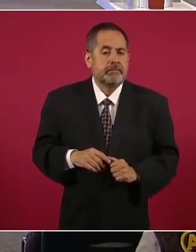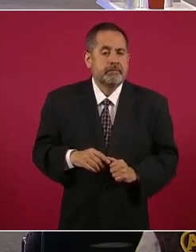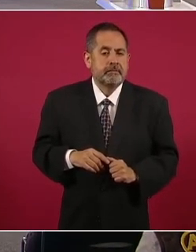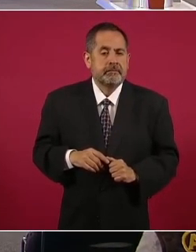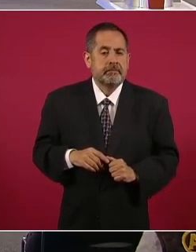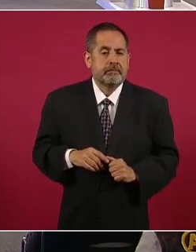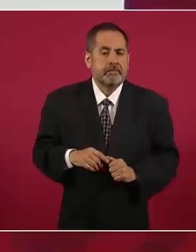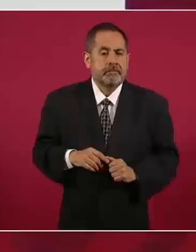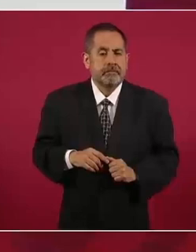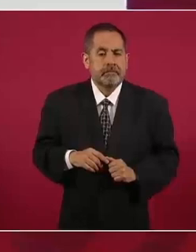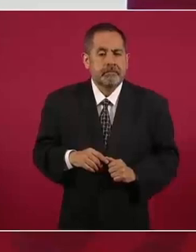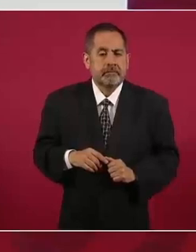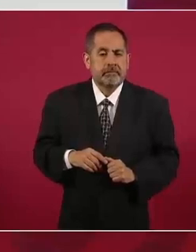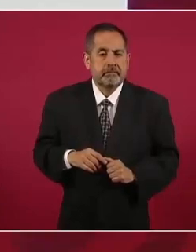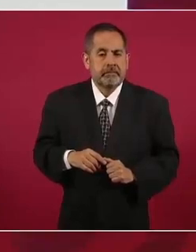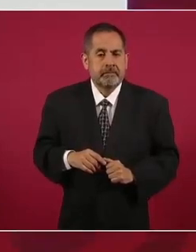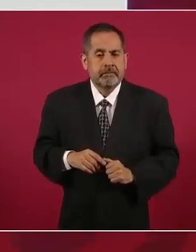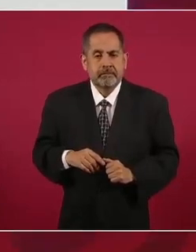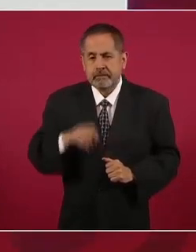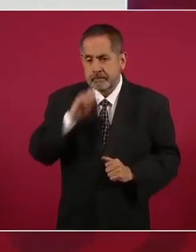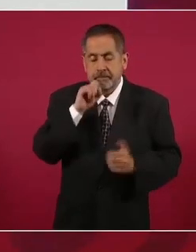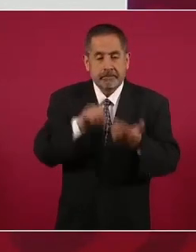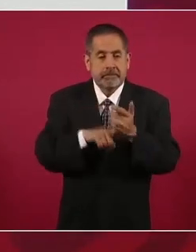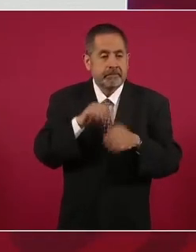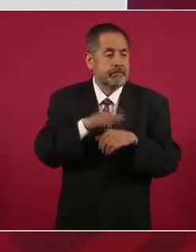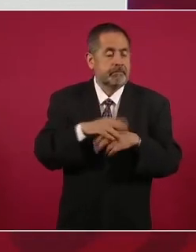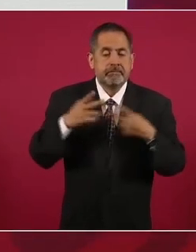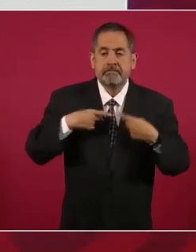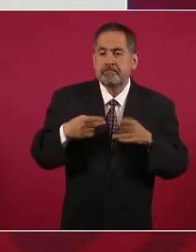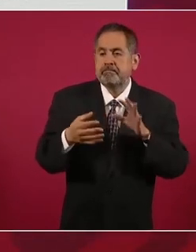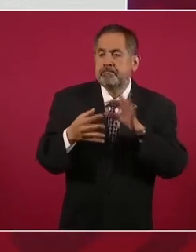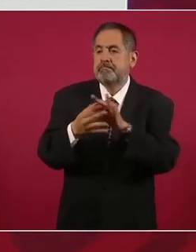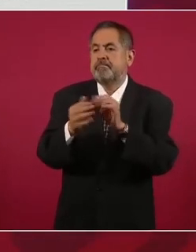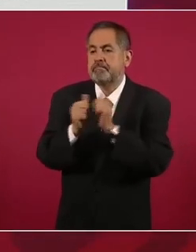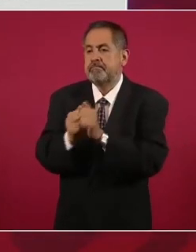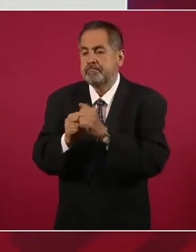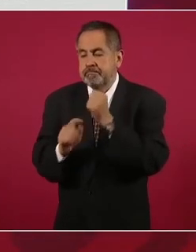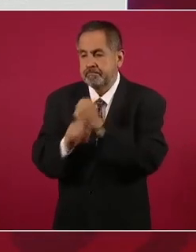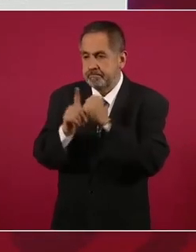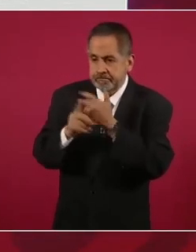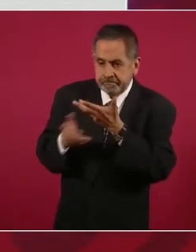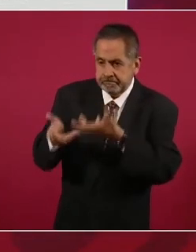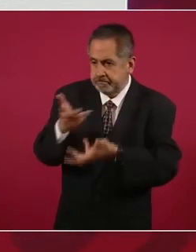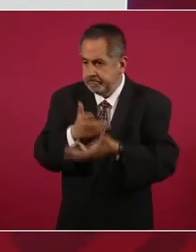son los que están más cerca de los problemas